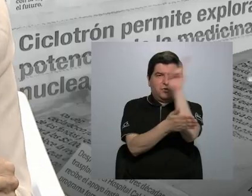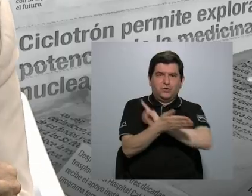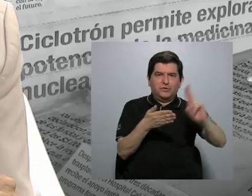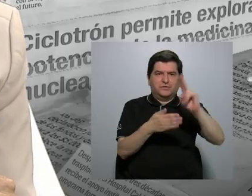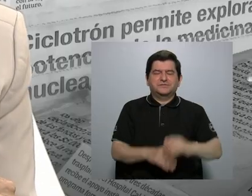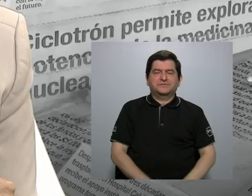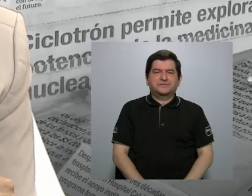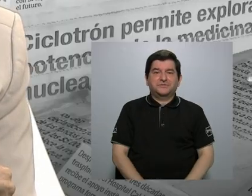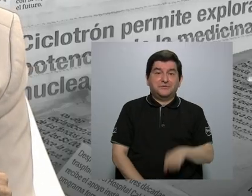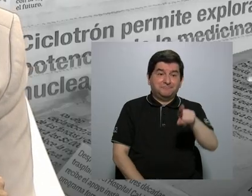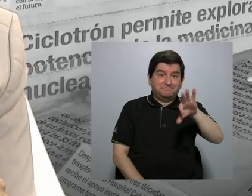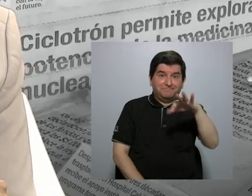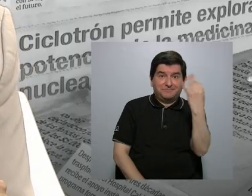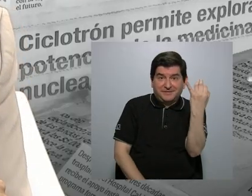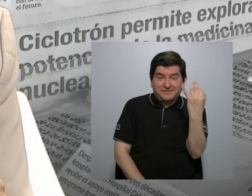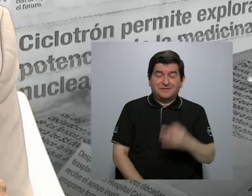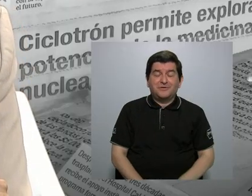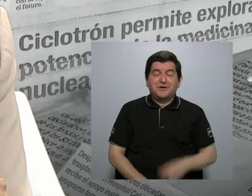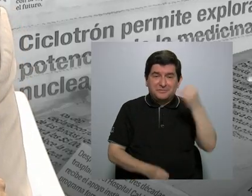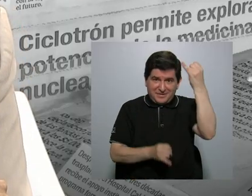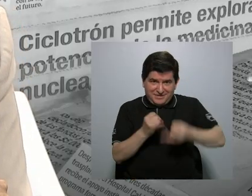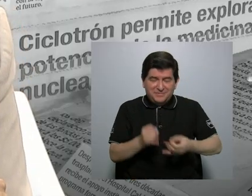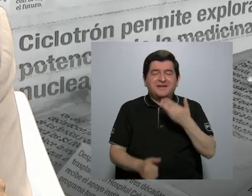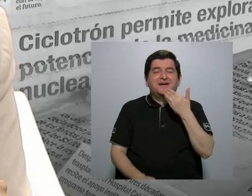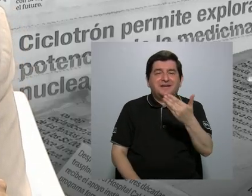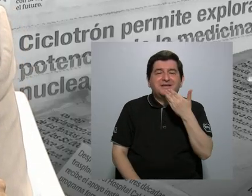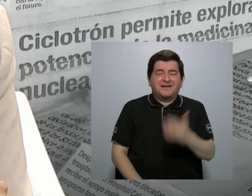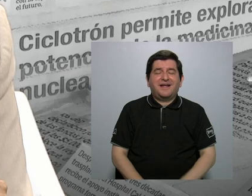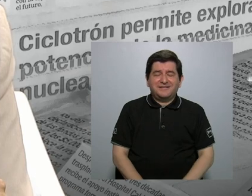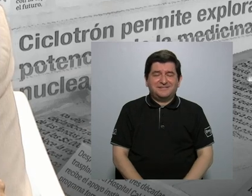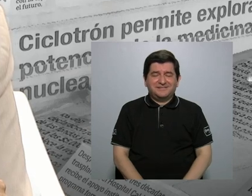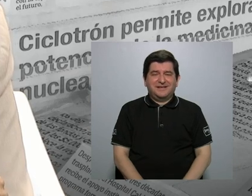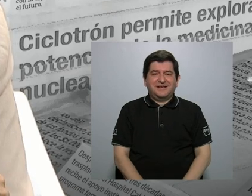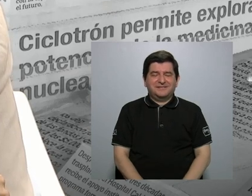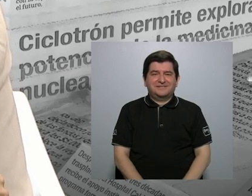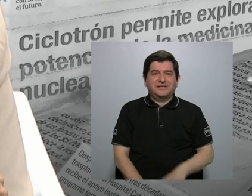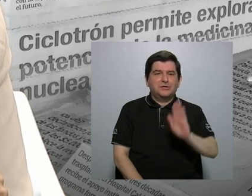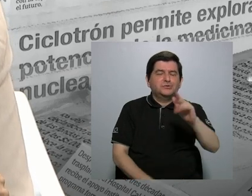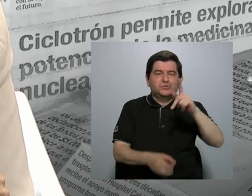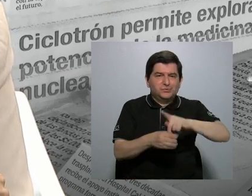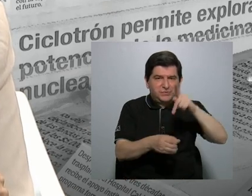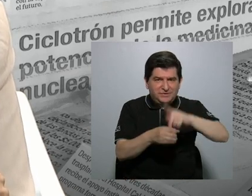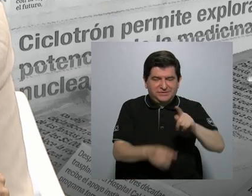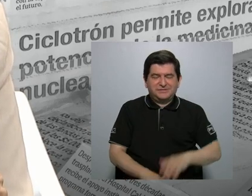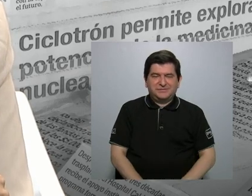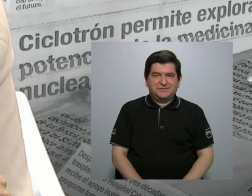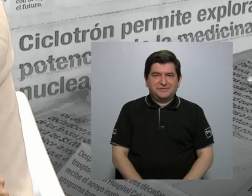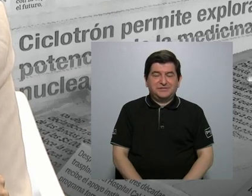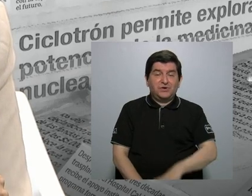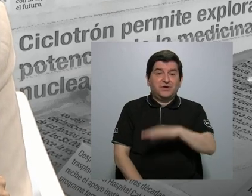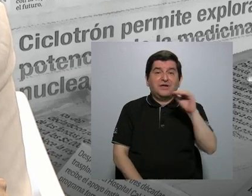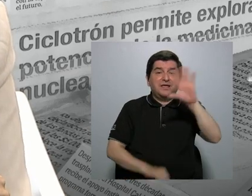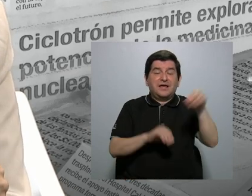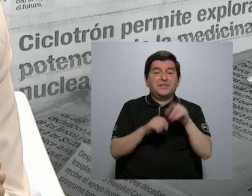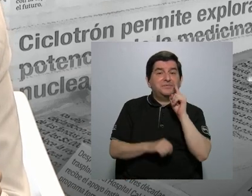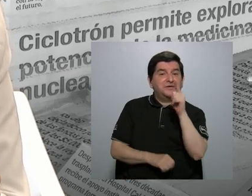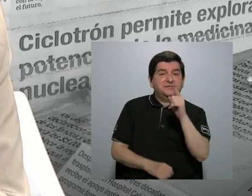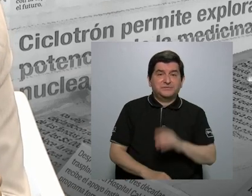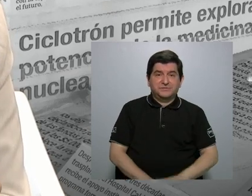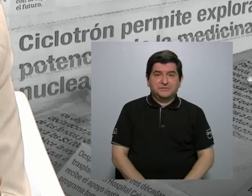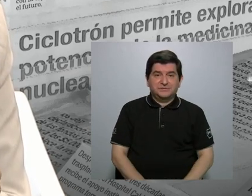Bueno, de esta forma llegamos al final. Muchas gracias, William, por su participación y además a ustedes.